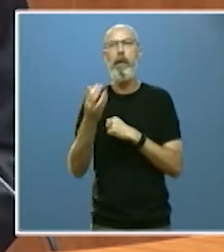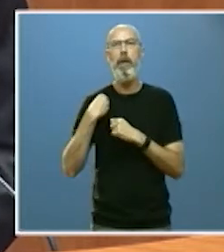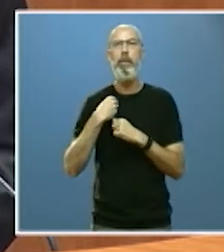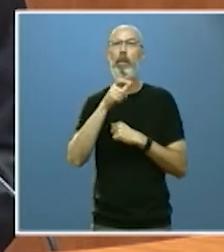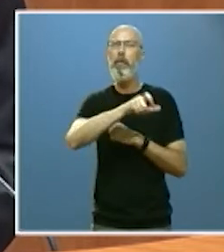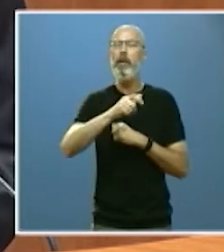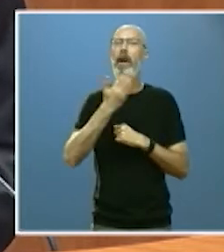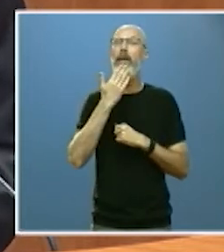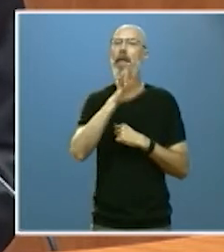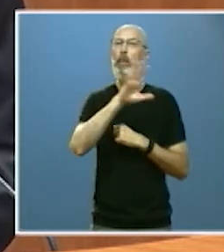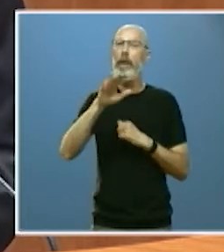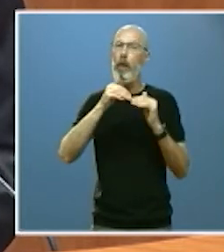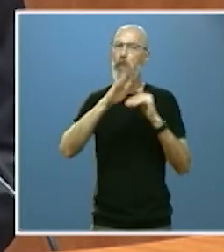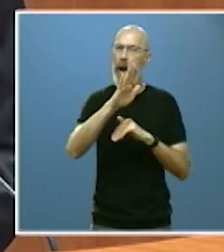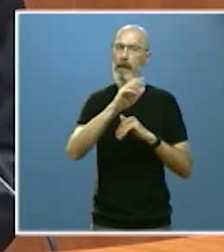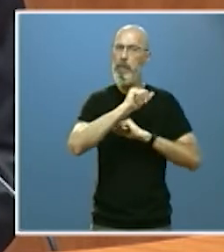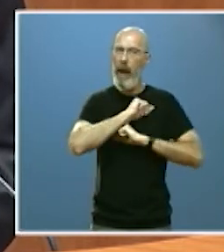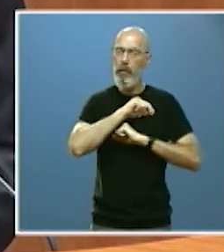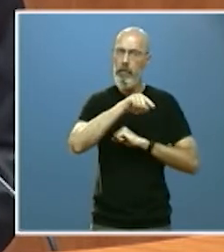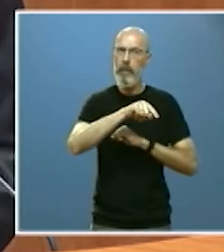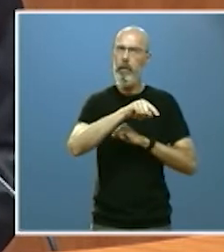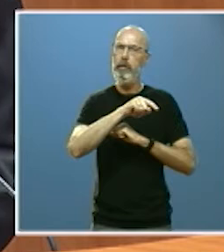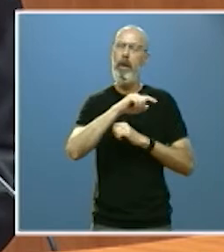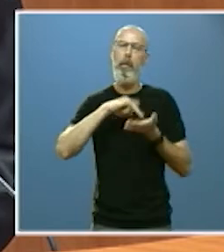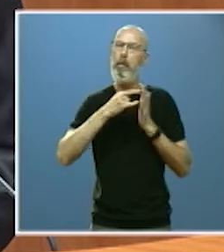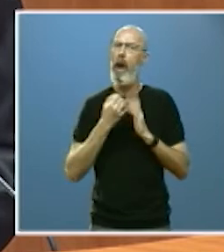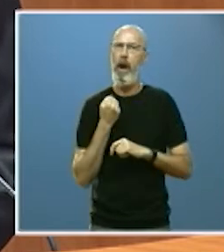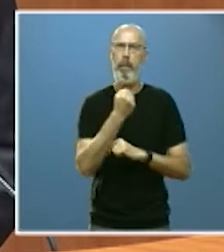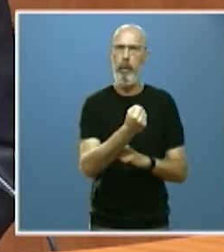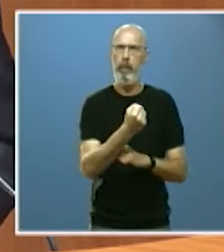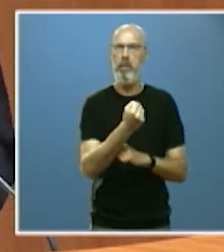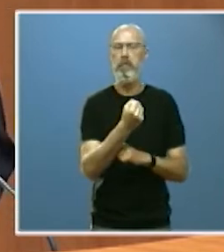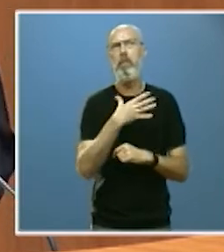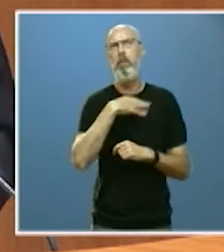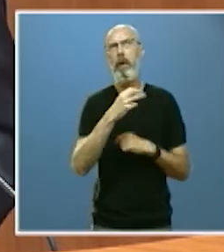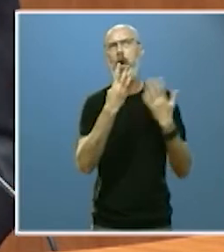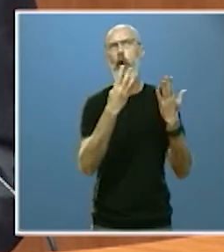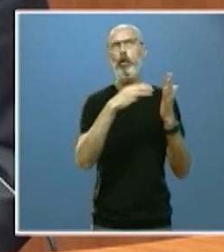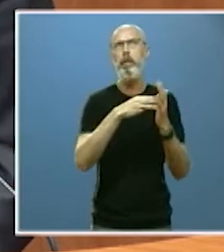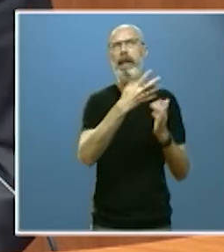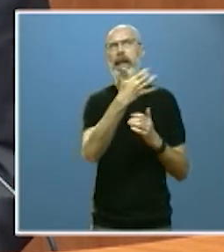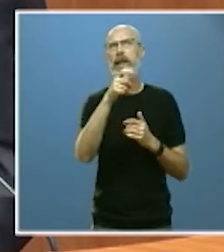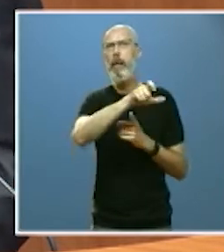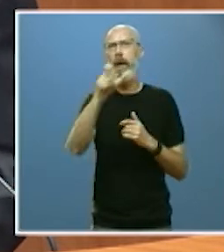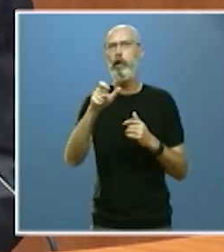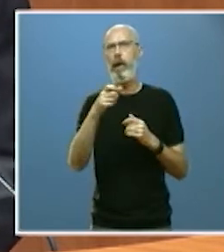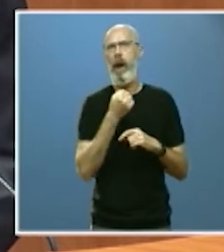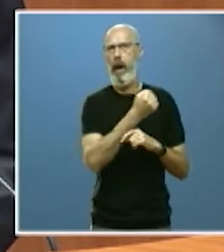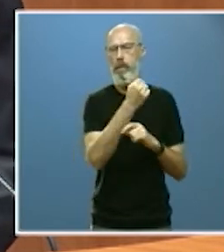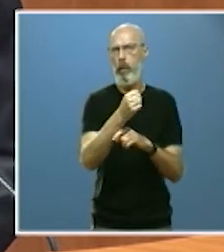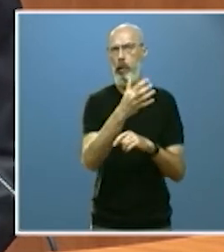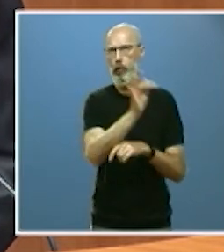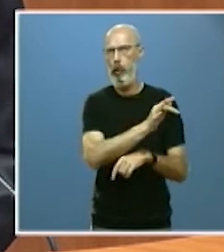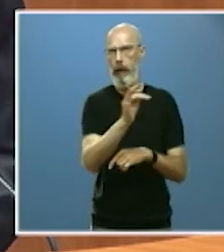55 años, que estimamos beneficiará hasta 8.500 personas en el horizonte del año 2020.